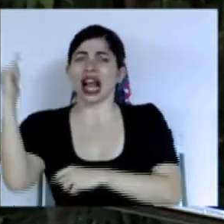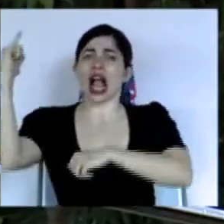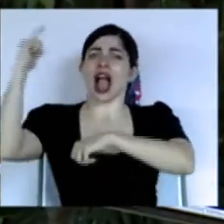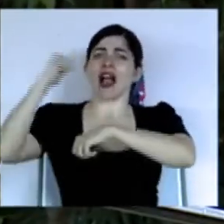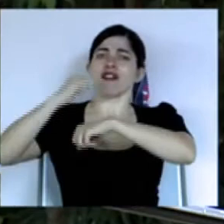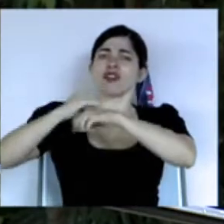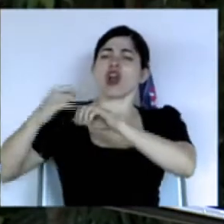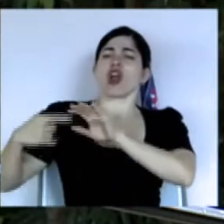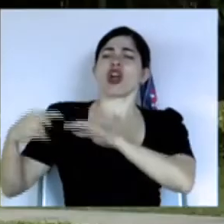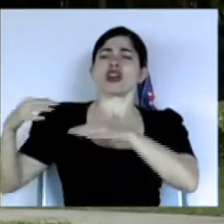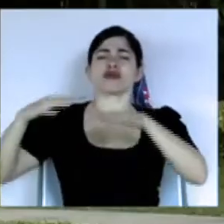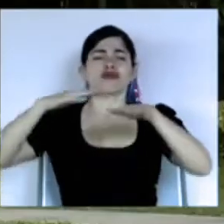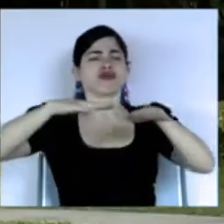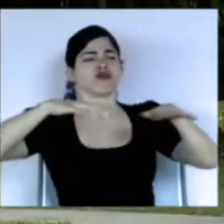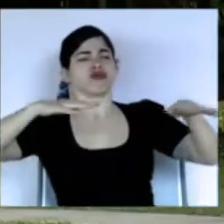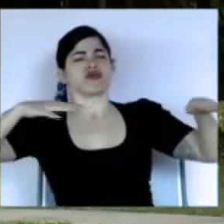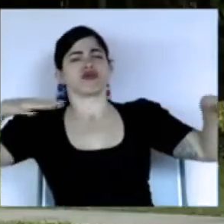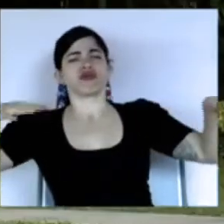muestra de fuerza